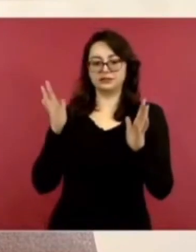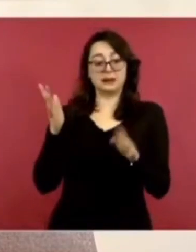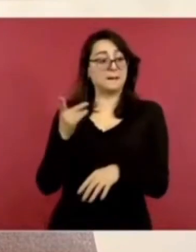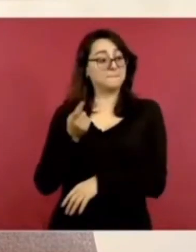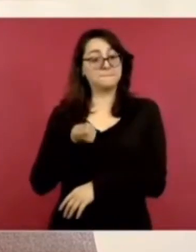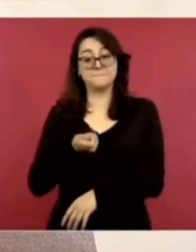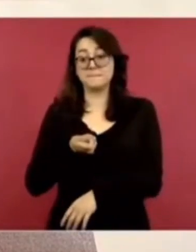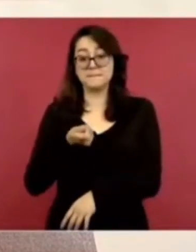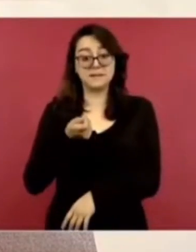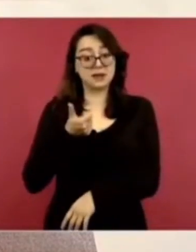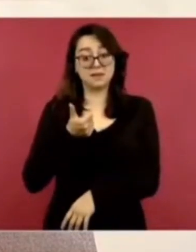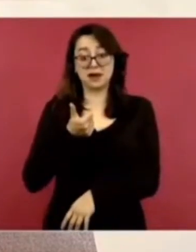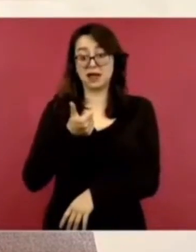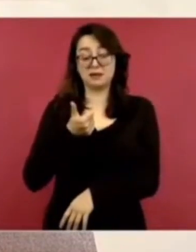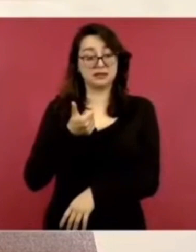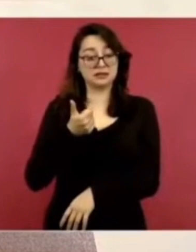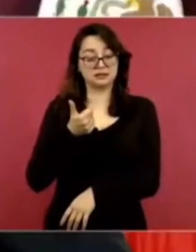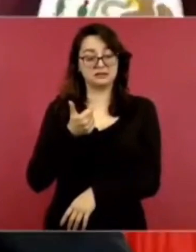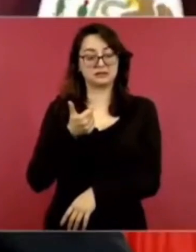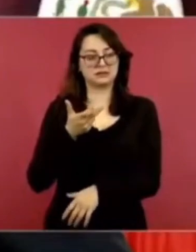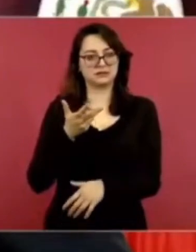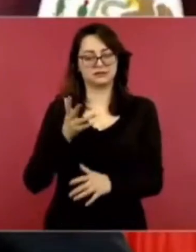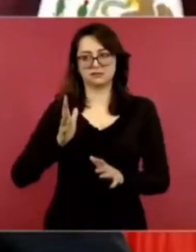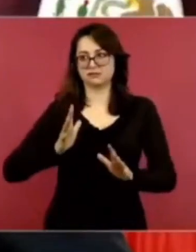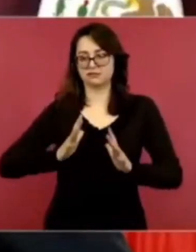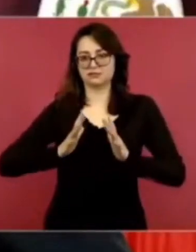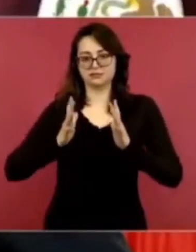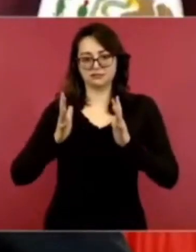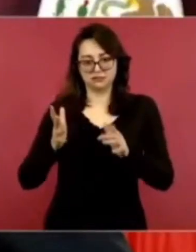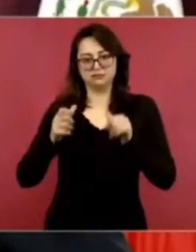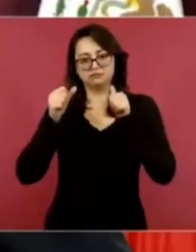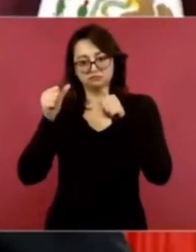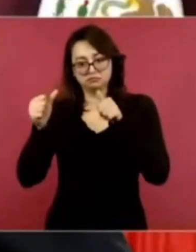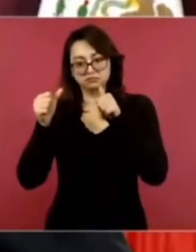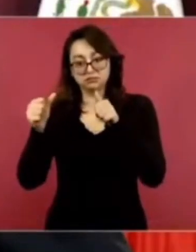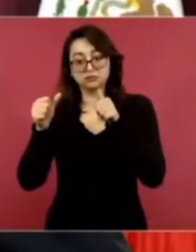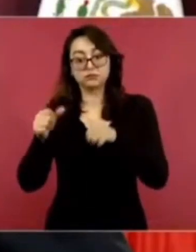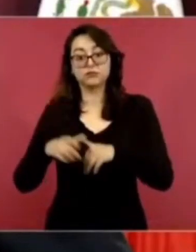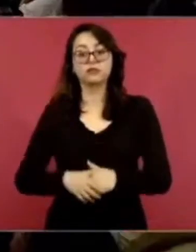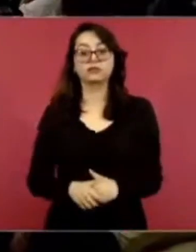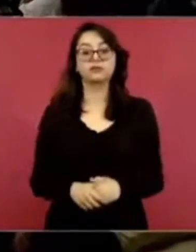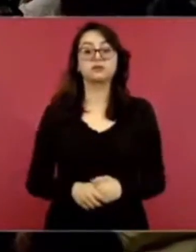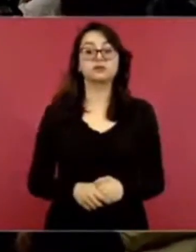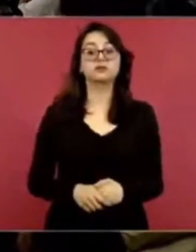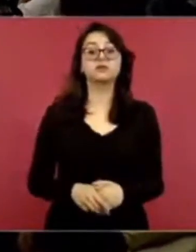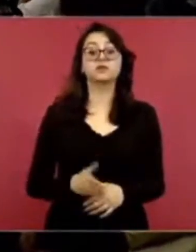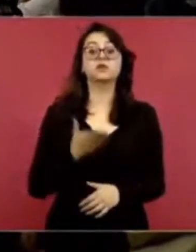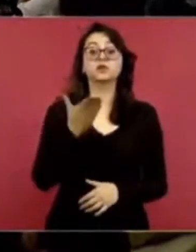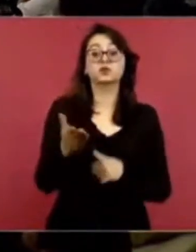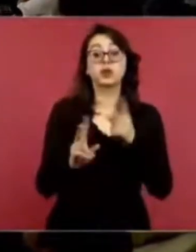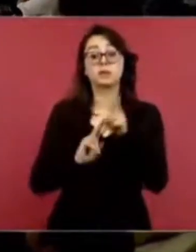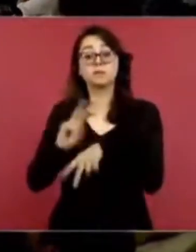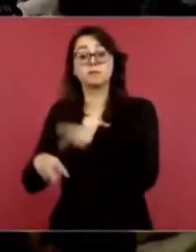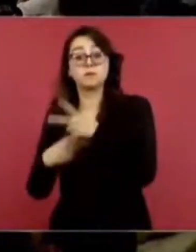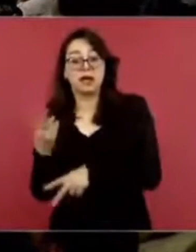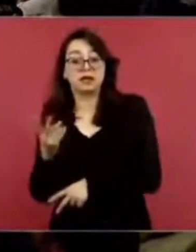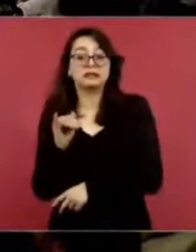Y voy a estar pendiente, vamos a estar atentos. ¿De qué dependería que acuda la zona o no, presidente?